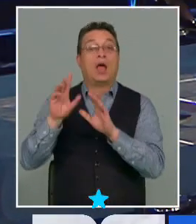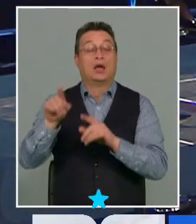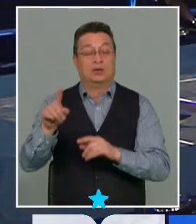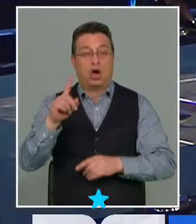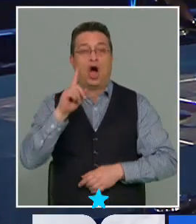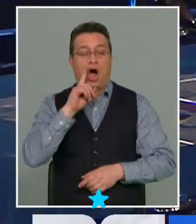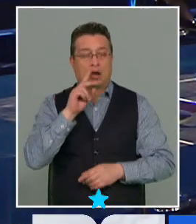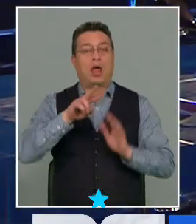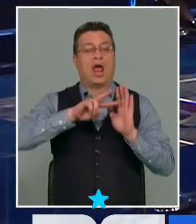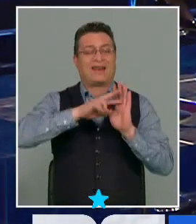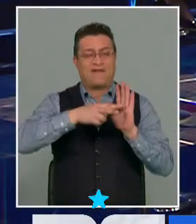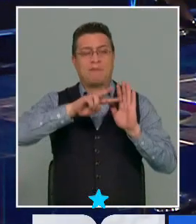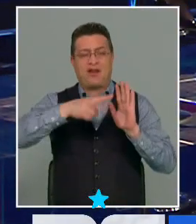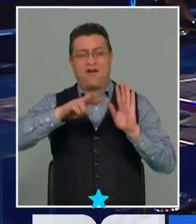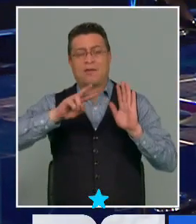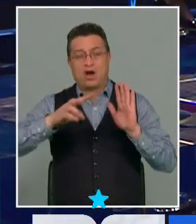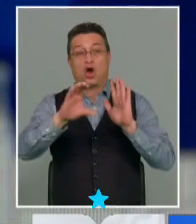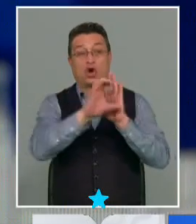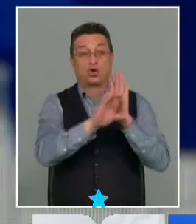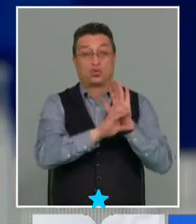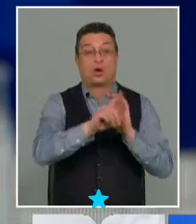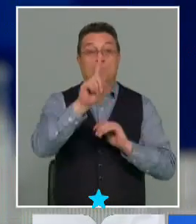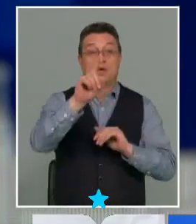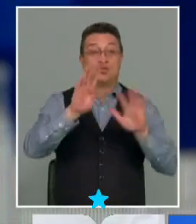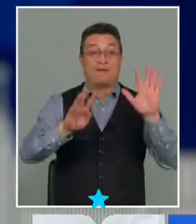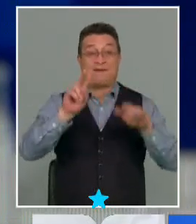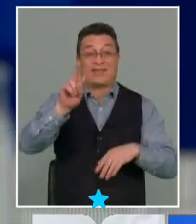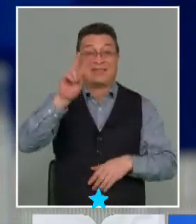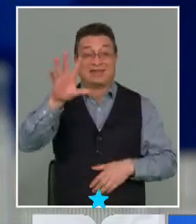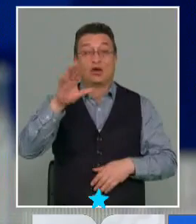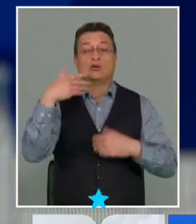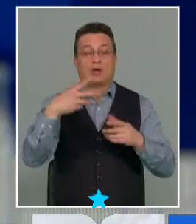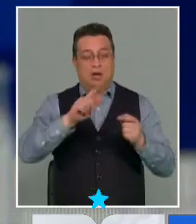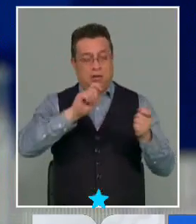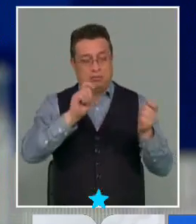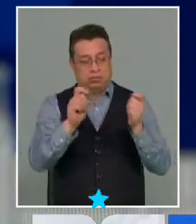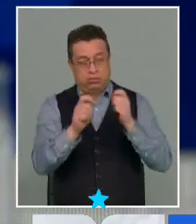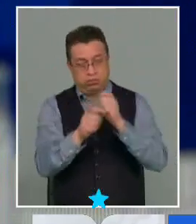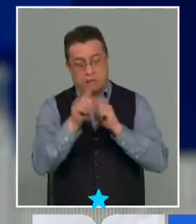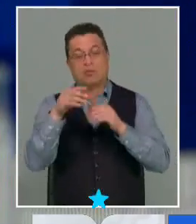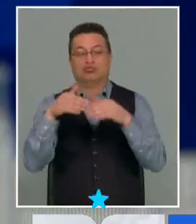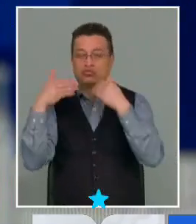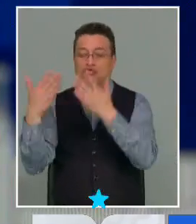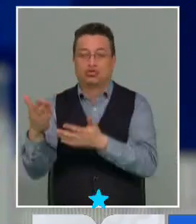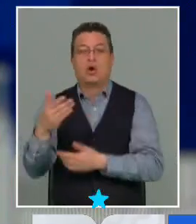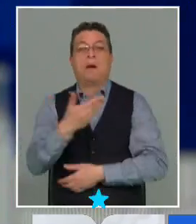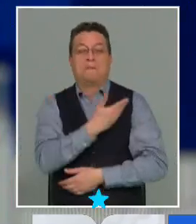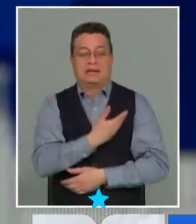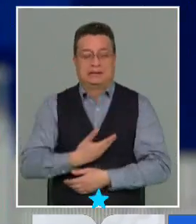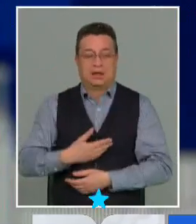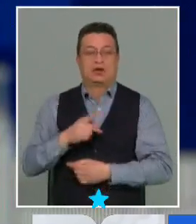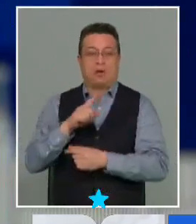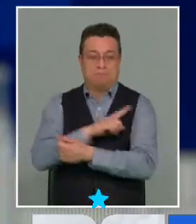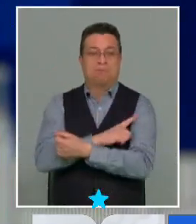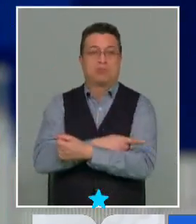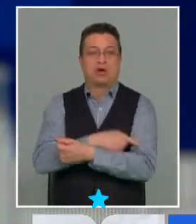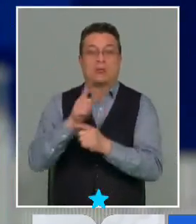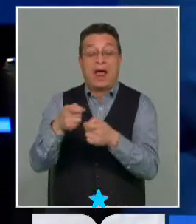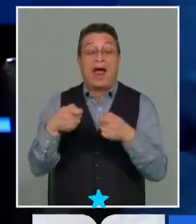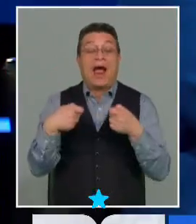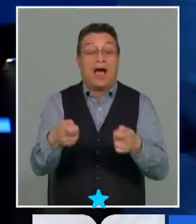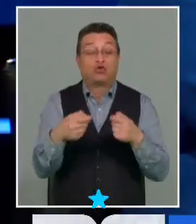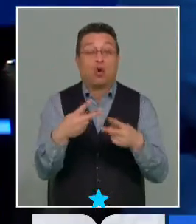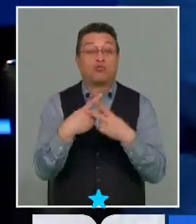sucesivas reformas a la Constitución del 25, se fue erradicando en el Presidente de la República cada vez que, importaban gasto